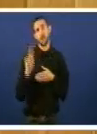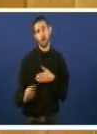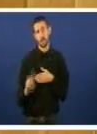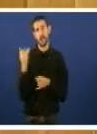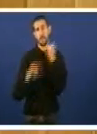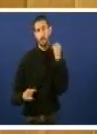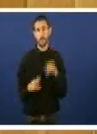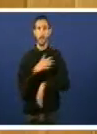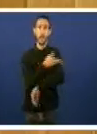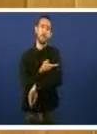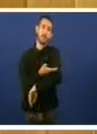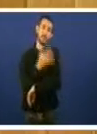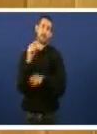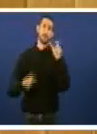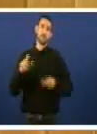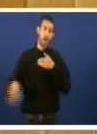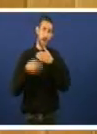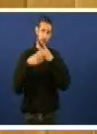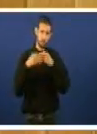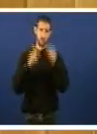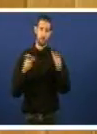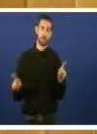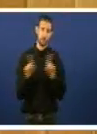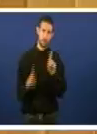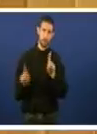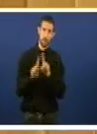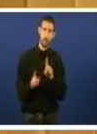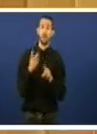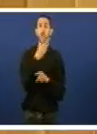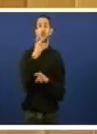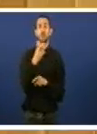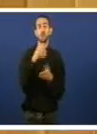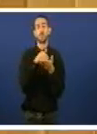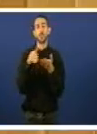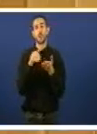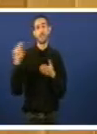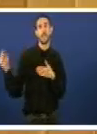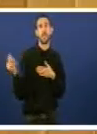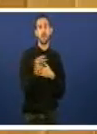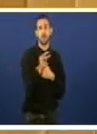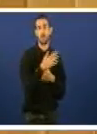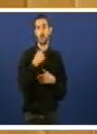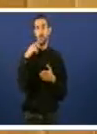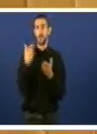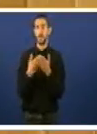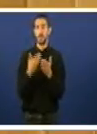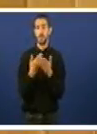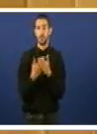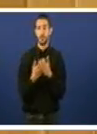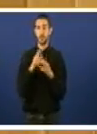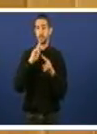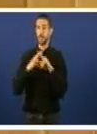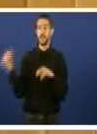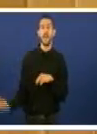ministros e o personal adxunto, en tanto que cunha porcentase sobre 200 millóns xustifica a seria consideración do xefe de Estado.